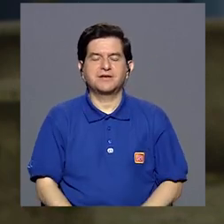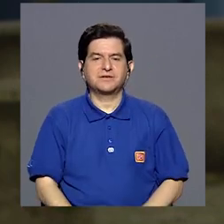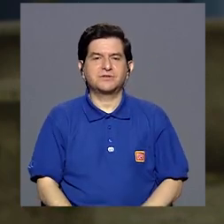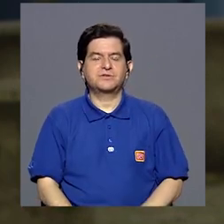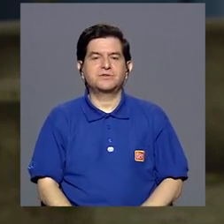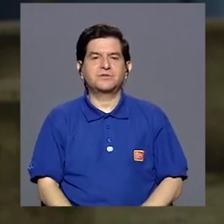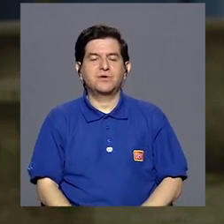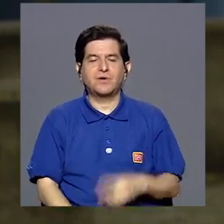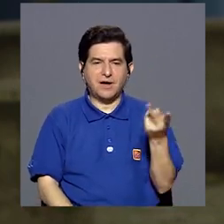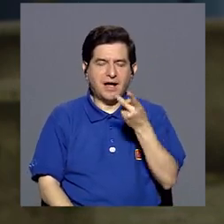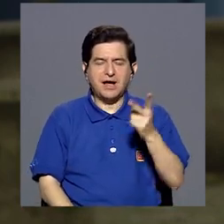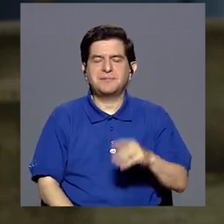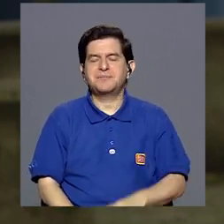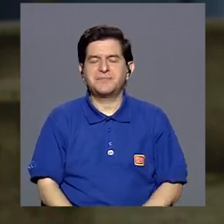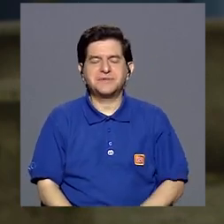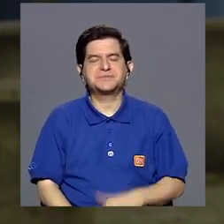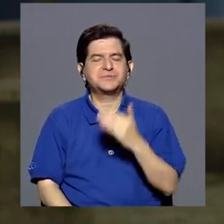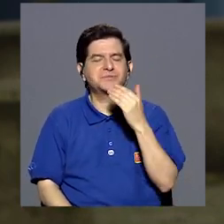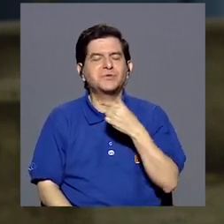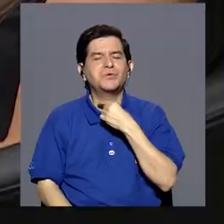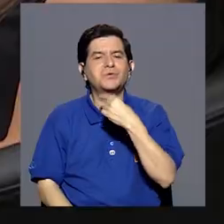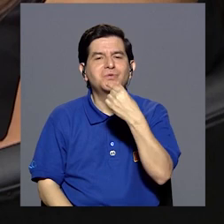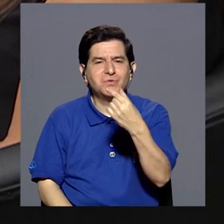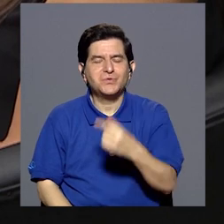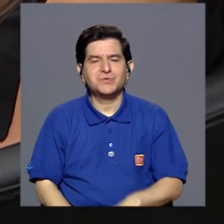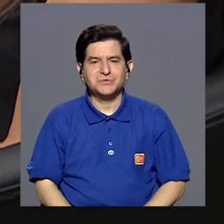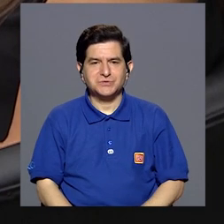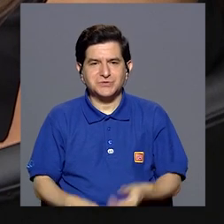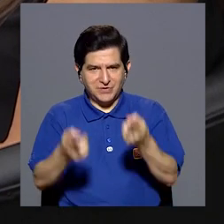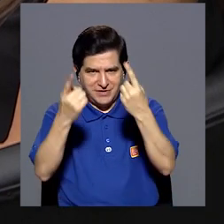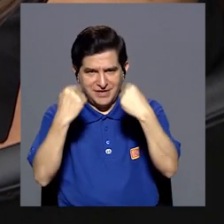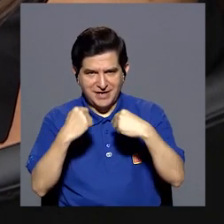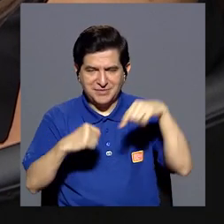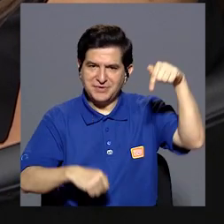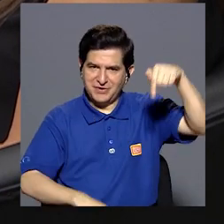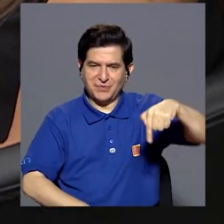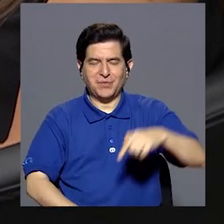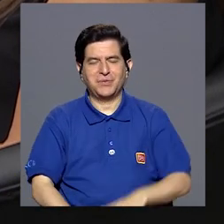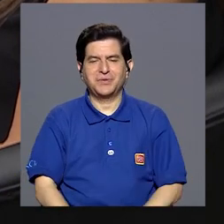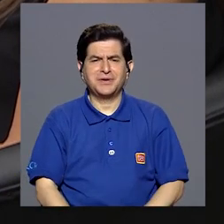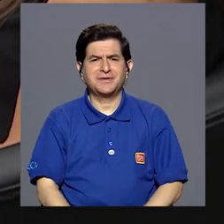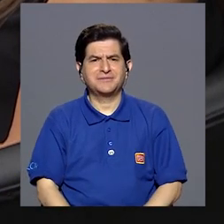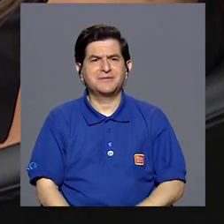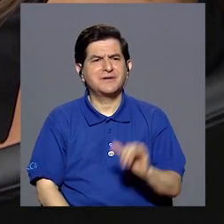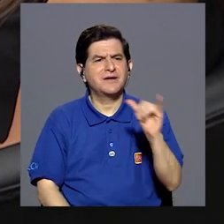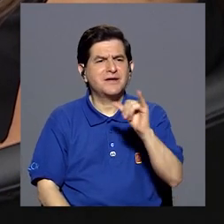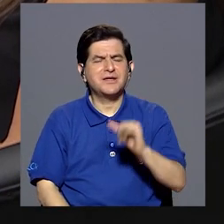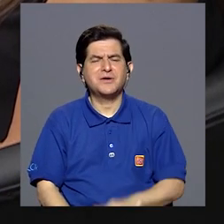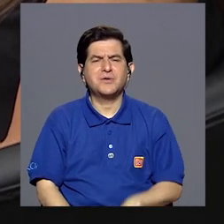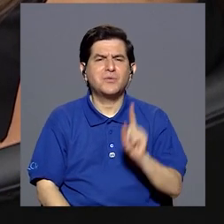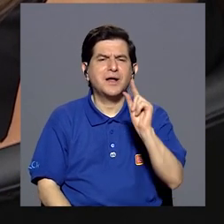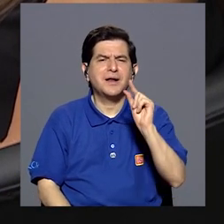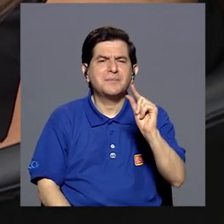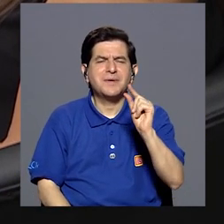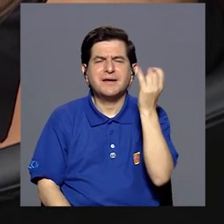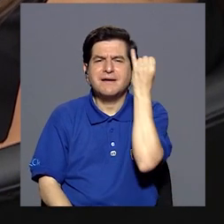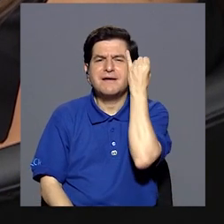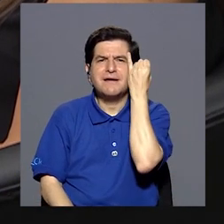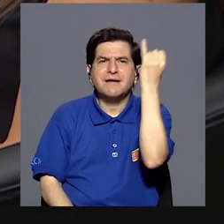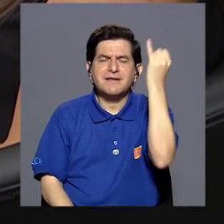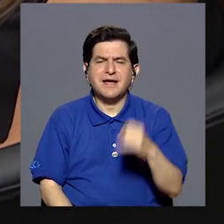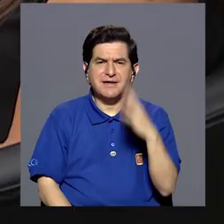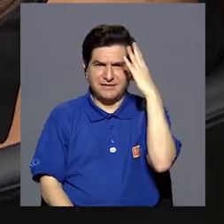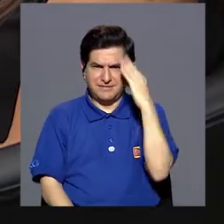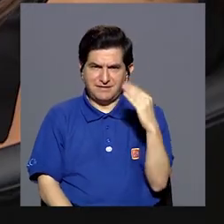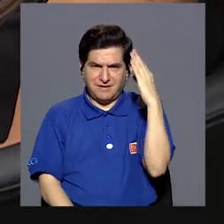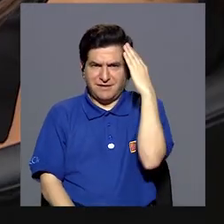un placer contar con ustedes el día de hoy y llevar una pincelada de lo que es esa vivencia, que sí,